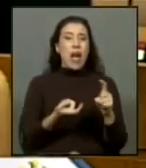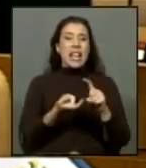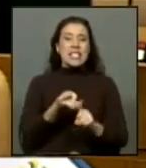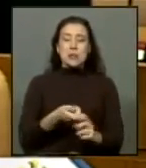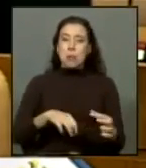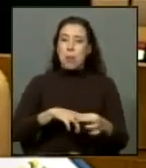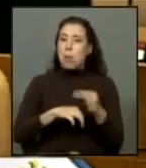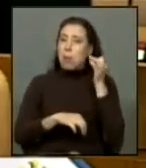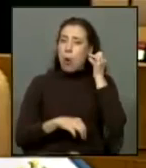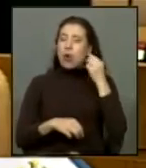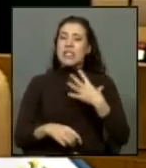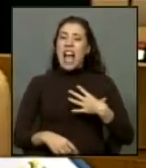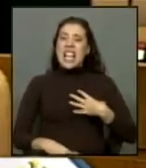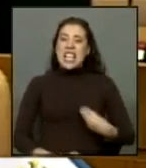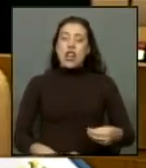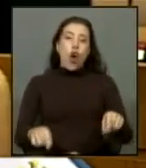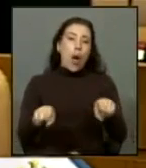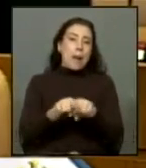hijos hermanos